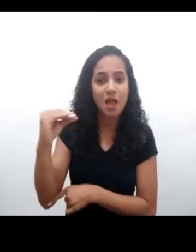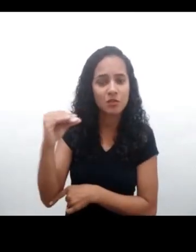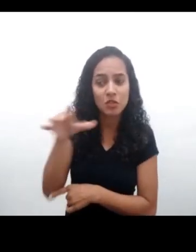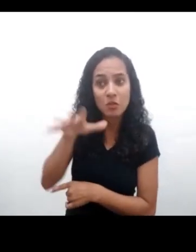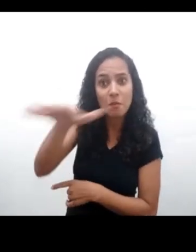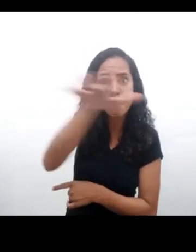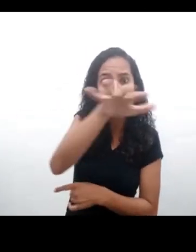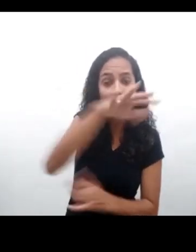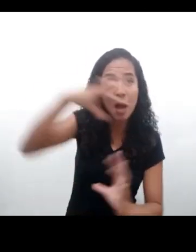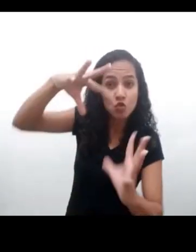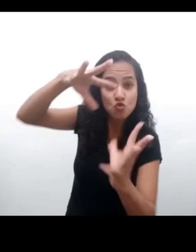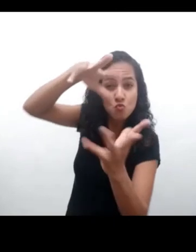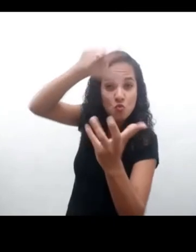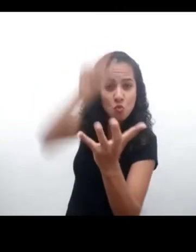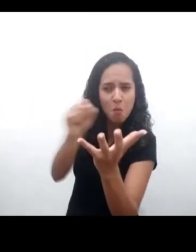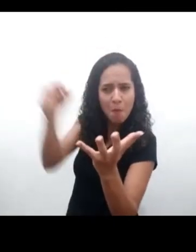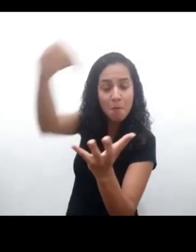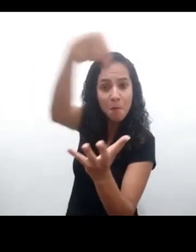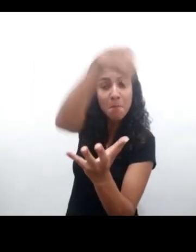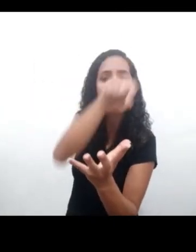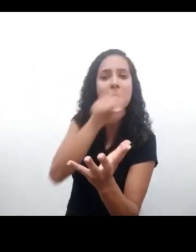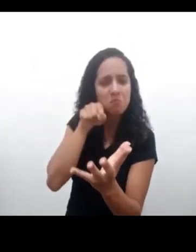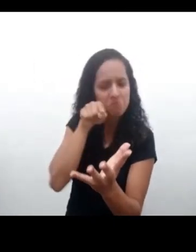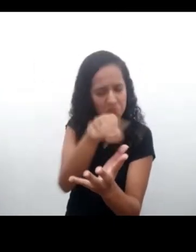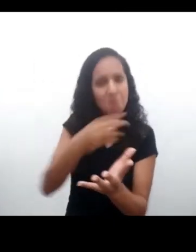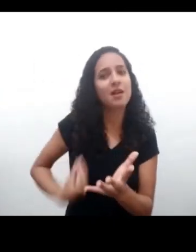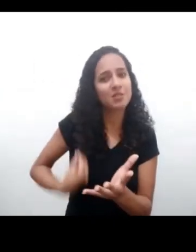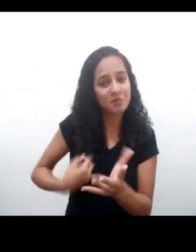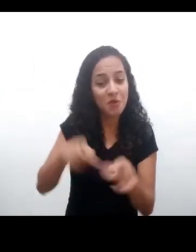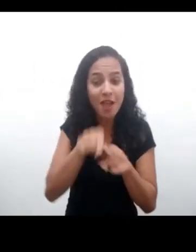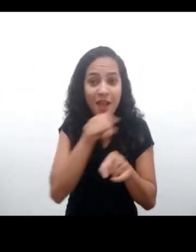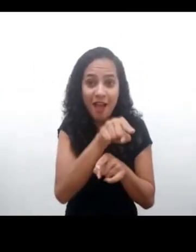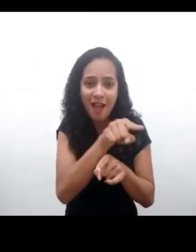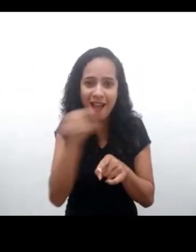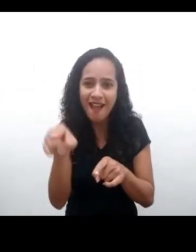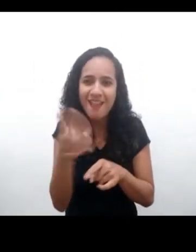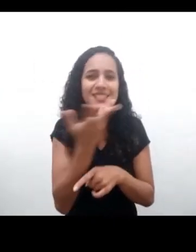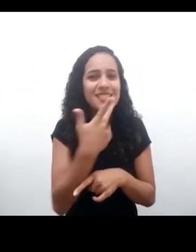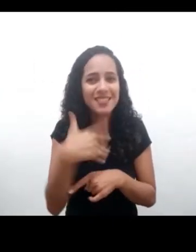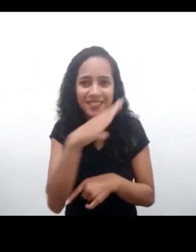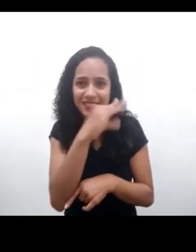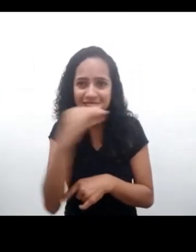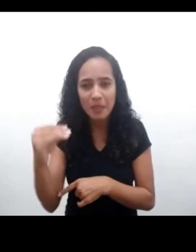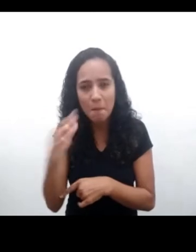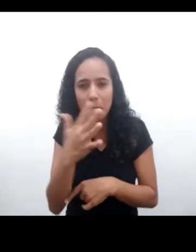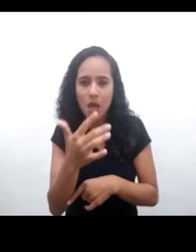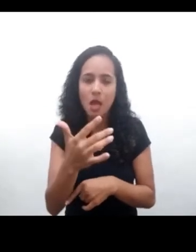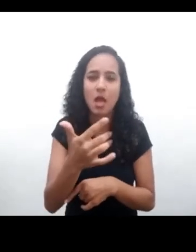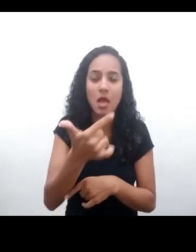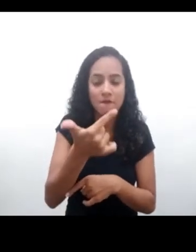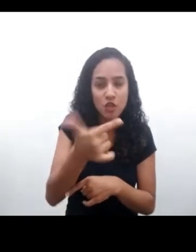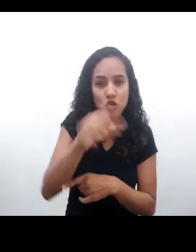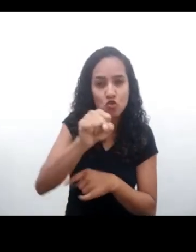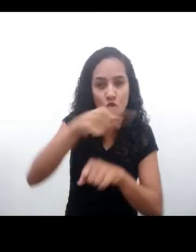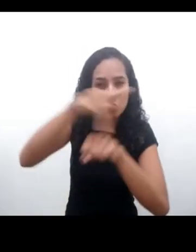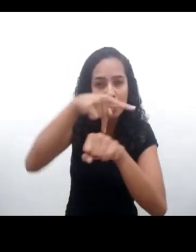que respondían a 28 países. Más de 700 niños participaron en el proceso de construcción de esta